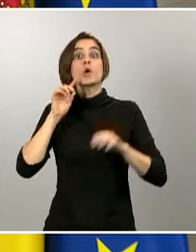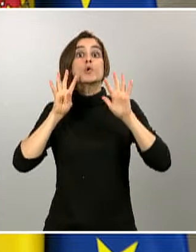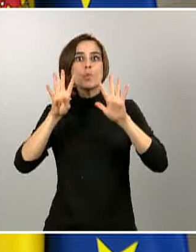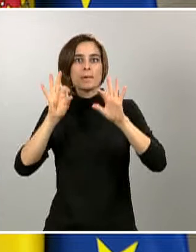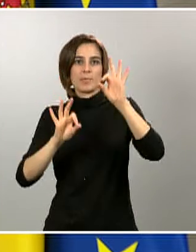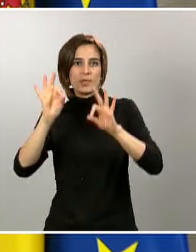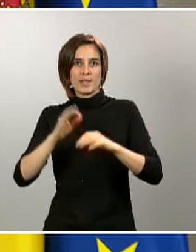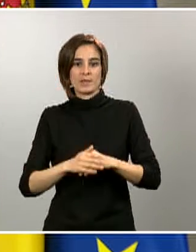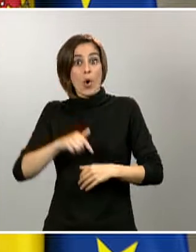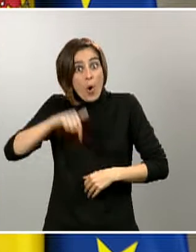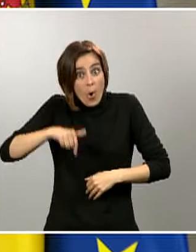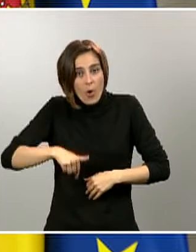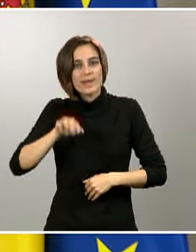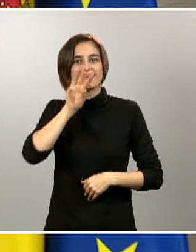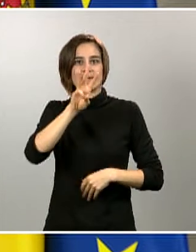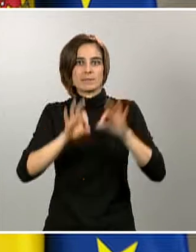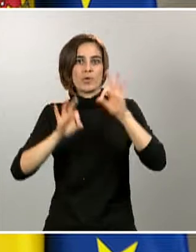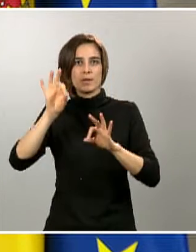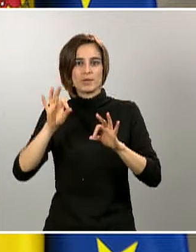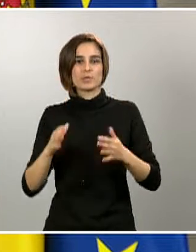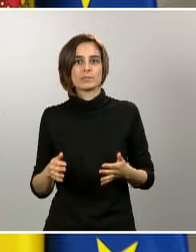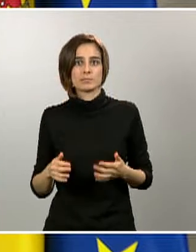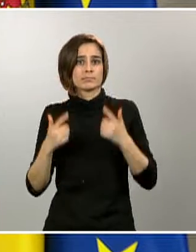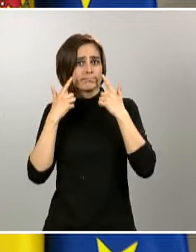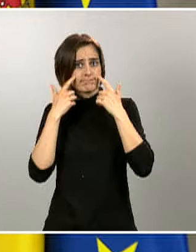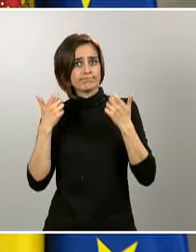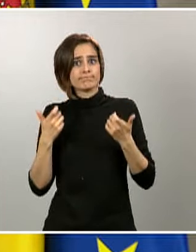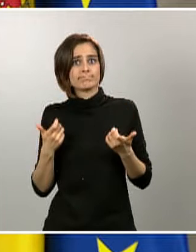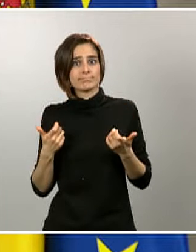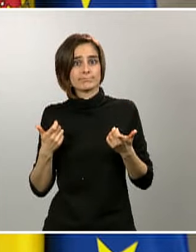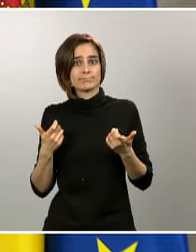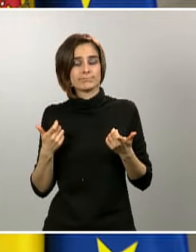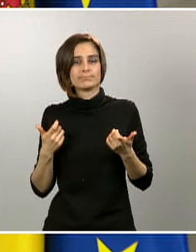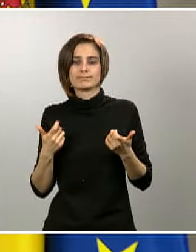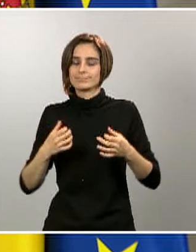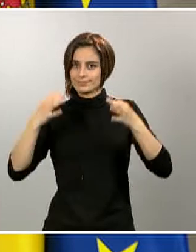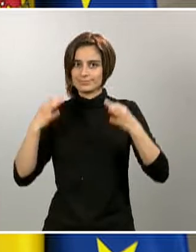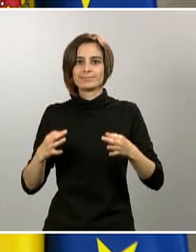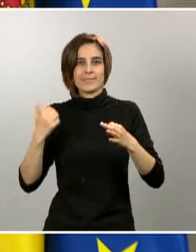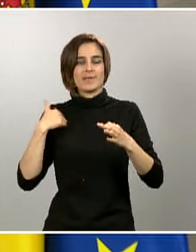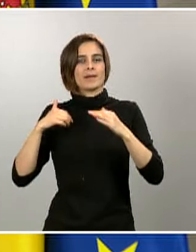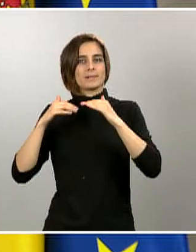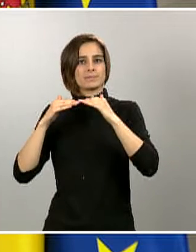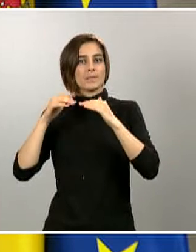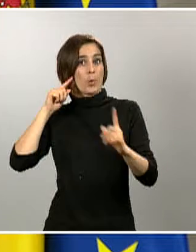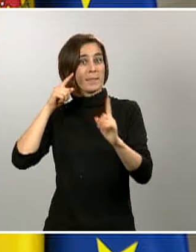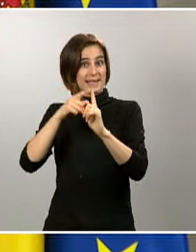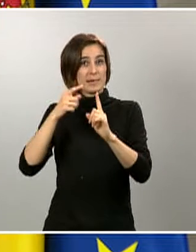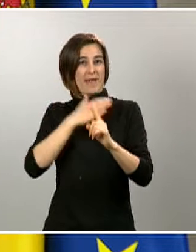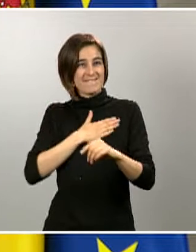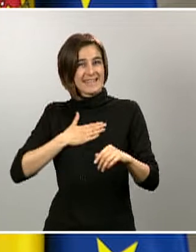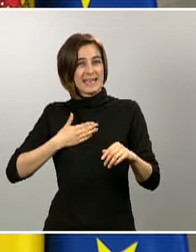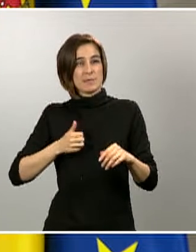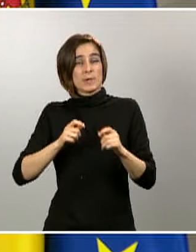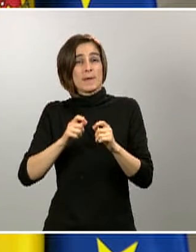3%. Esto confirma, como indico, que estamos en la senda de cumplir el objetivo de ralentización que nos habíamos fijado